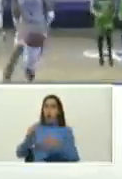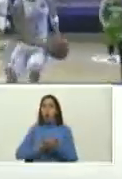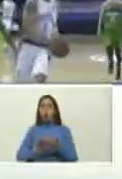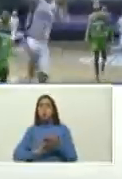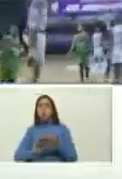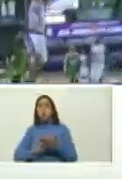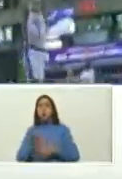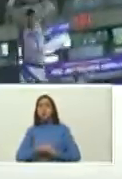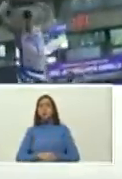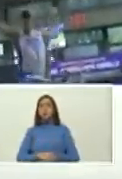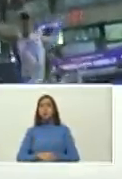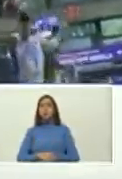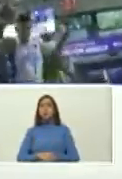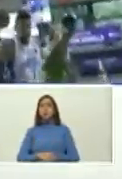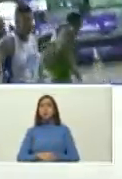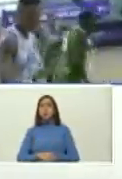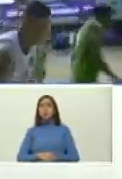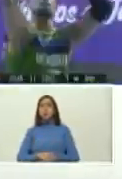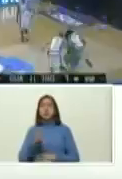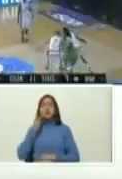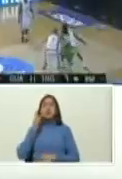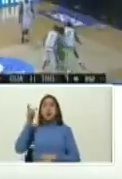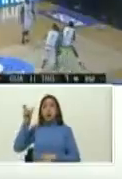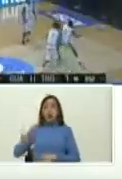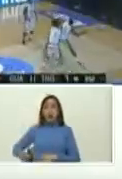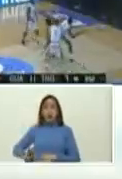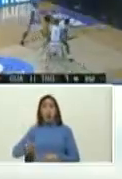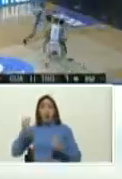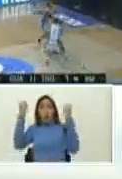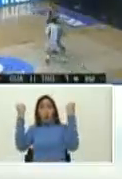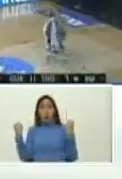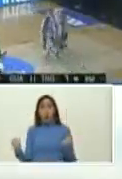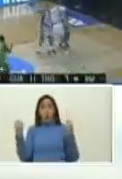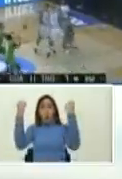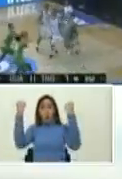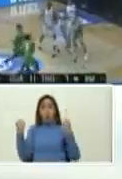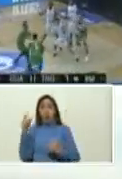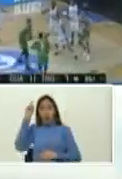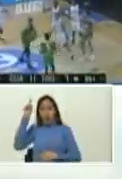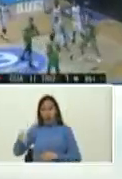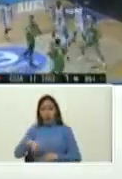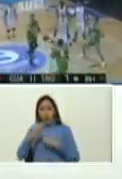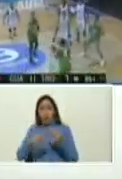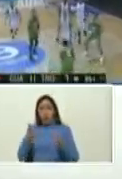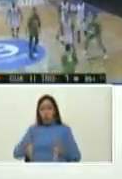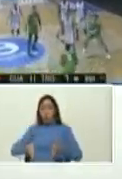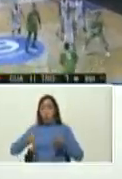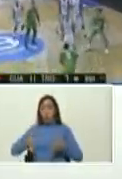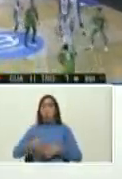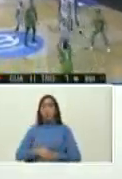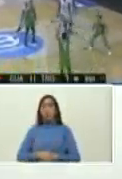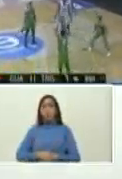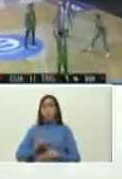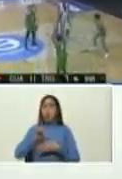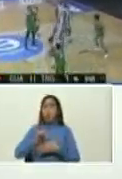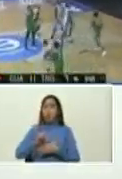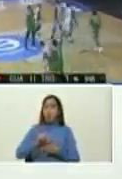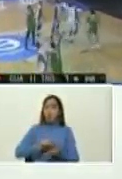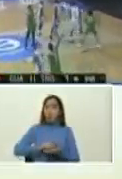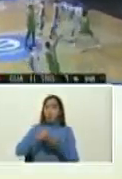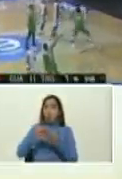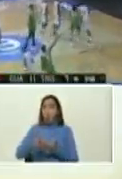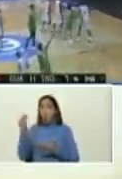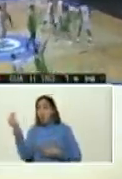y así como ayer también que ha mar en el panamericano de levantamiento de pesa obtuvo récord panamericano levantó un kilo más